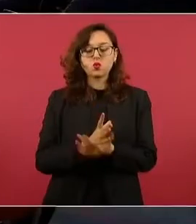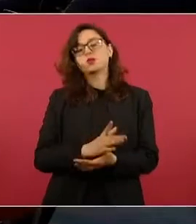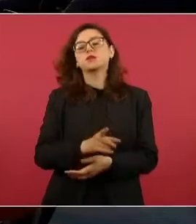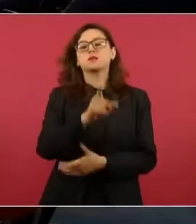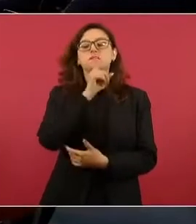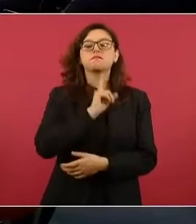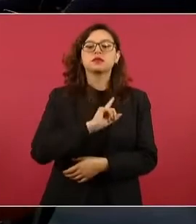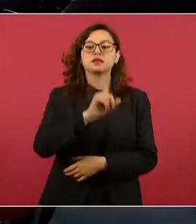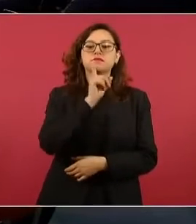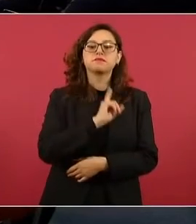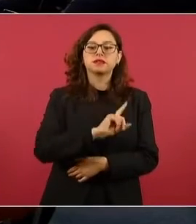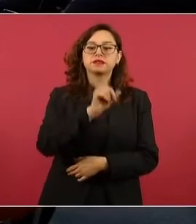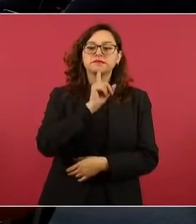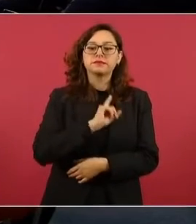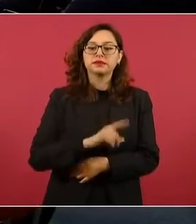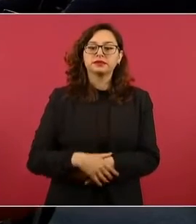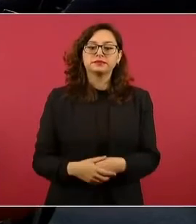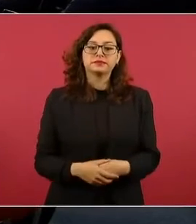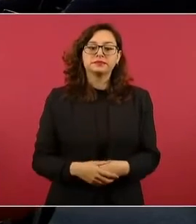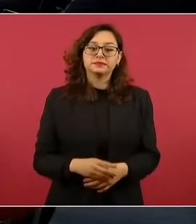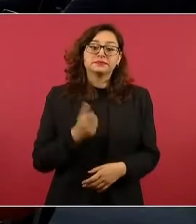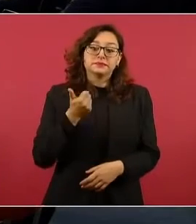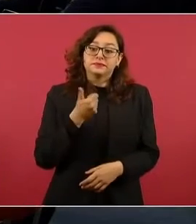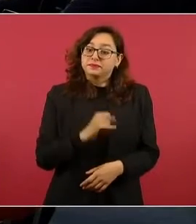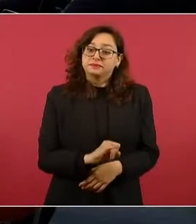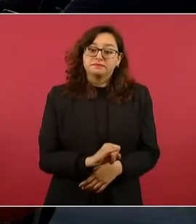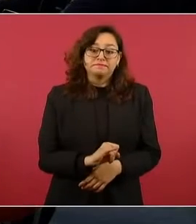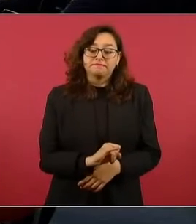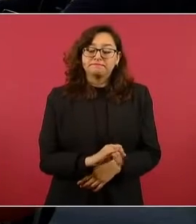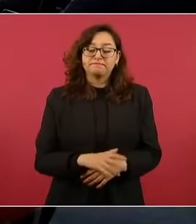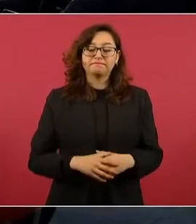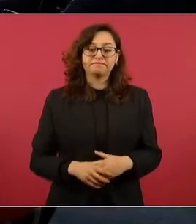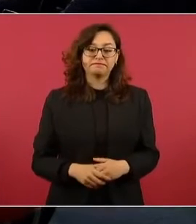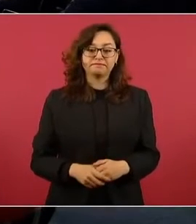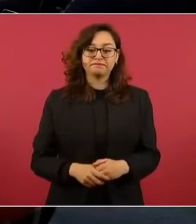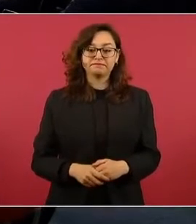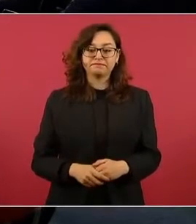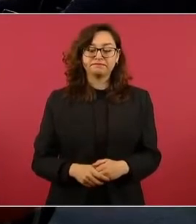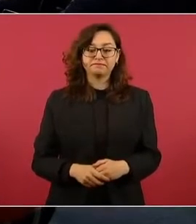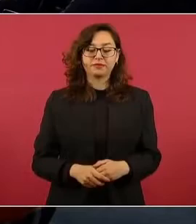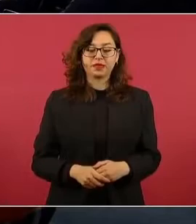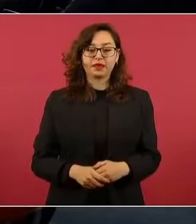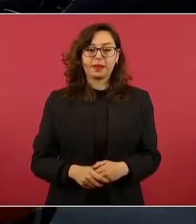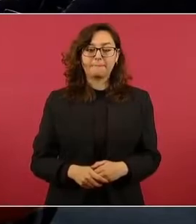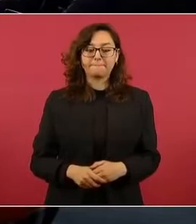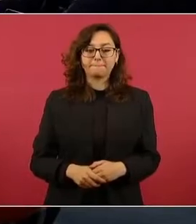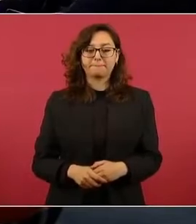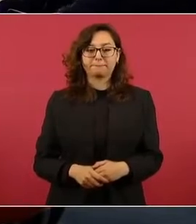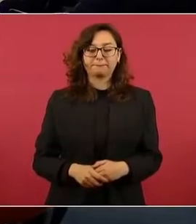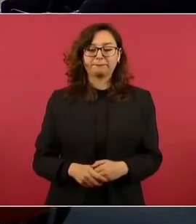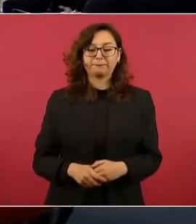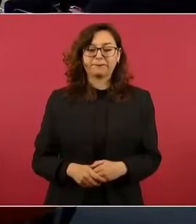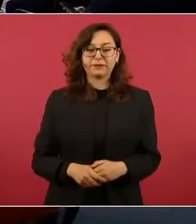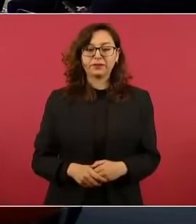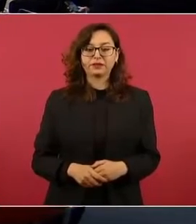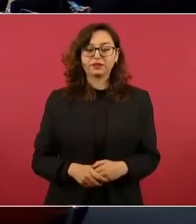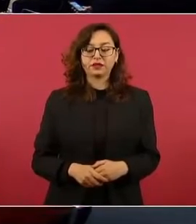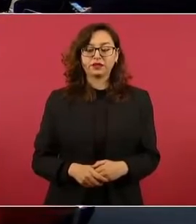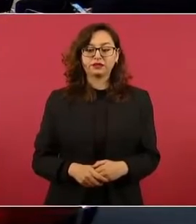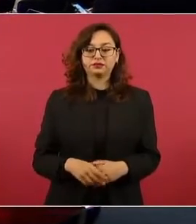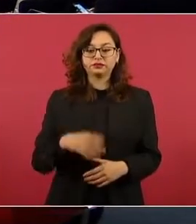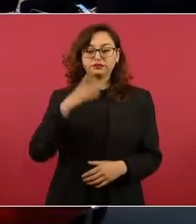Sí tiene que ver una cosa con la otra. Entonces, miren el gran historiador.